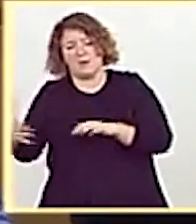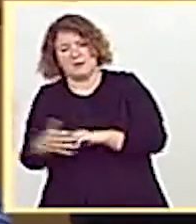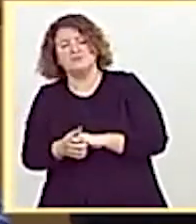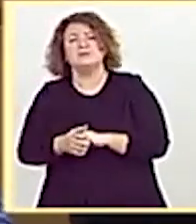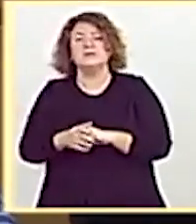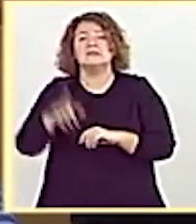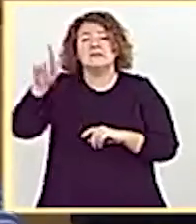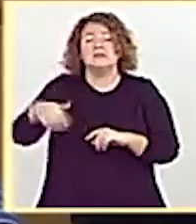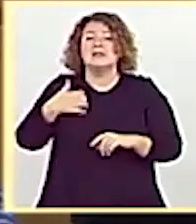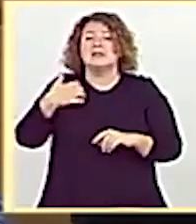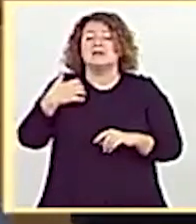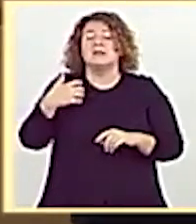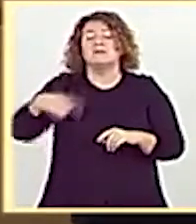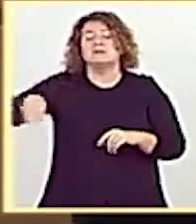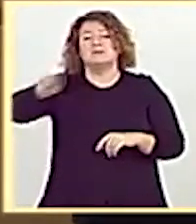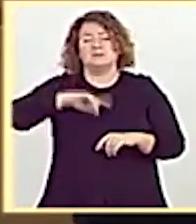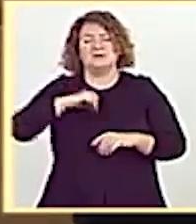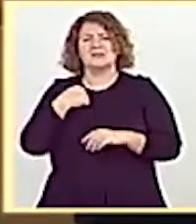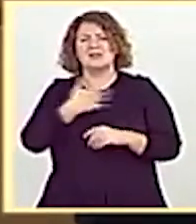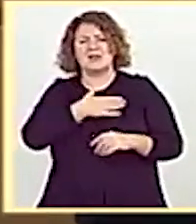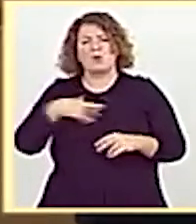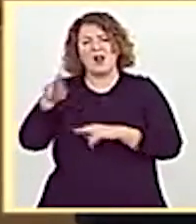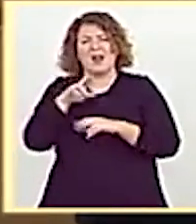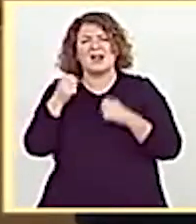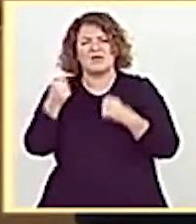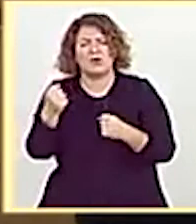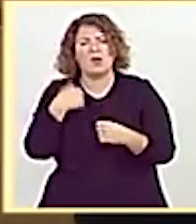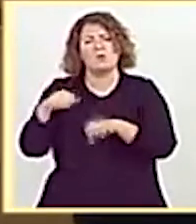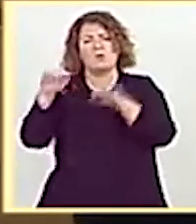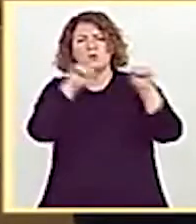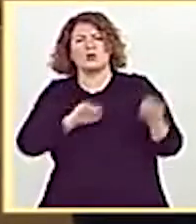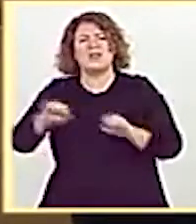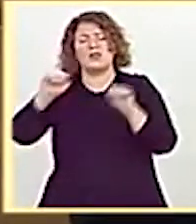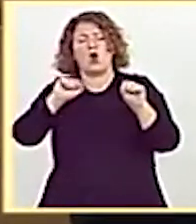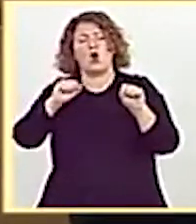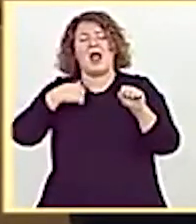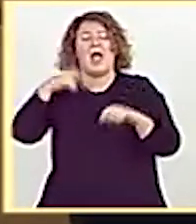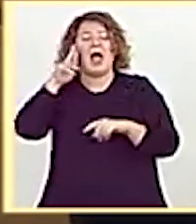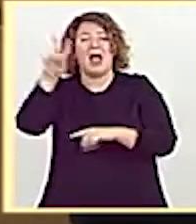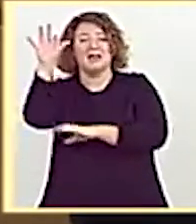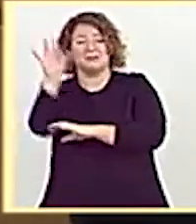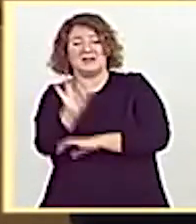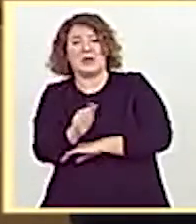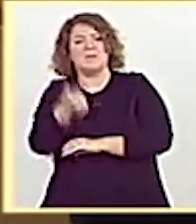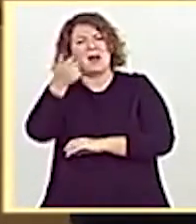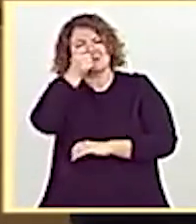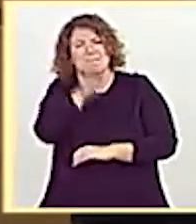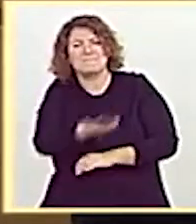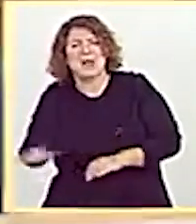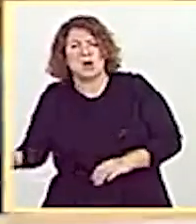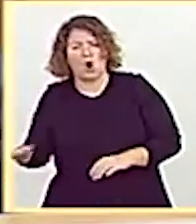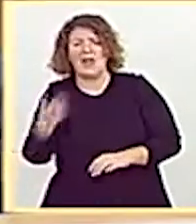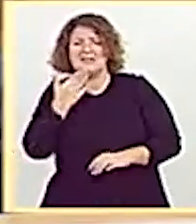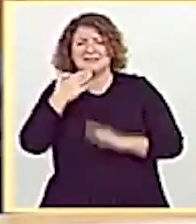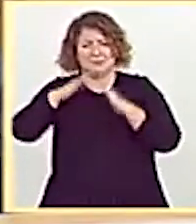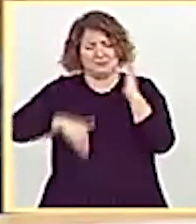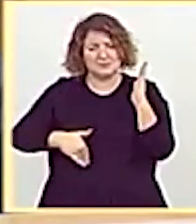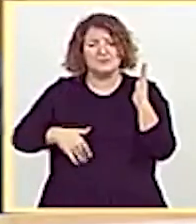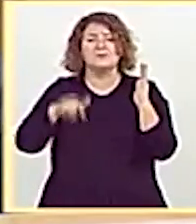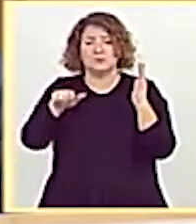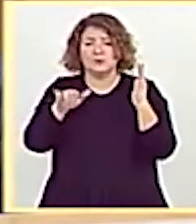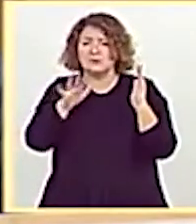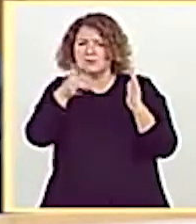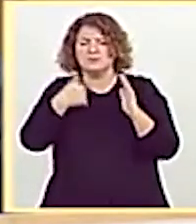también será importante para reforzar la protección de los espectadores en general y, en particular, de los menores, para armonizar todas las